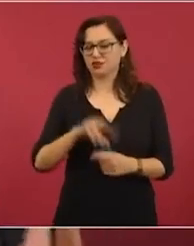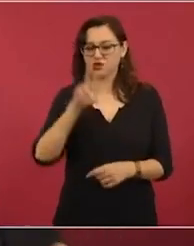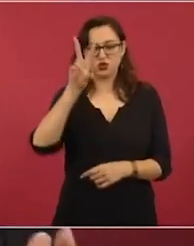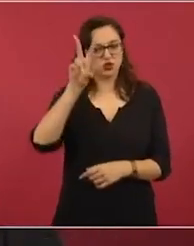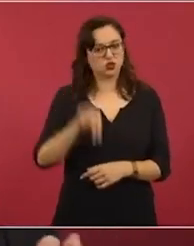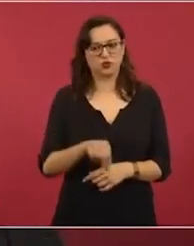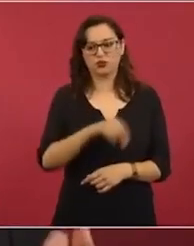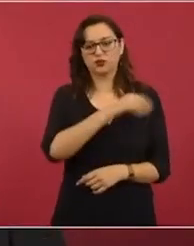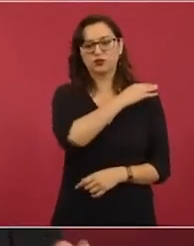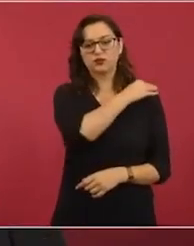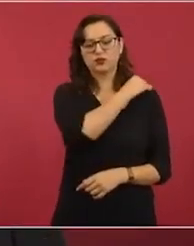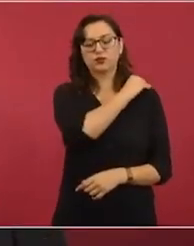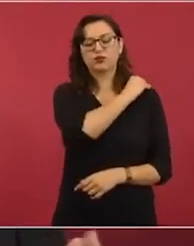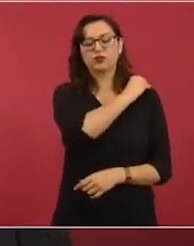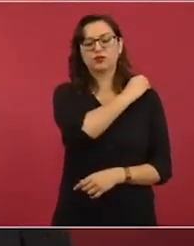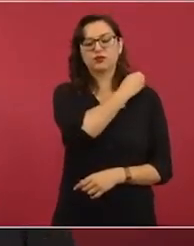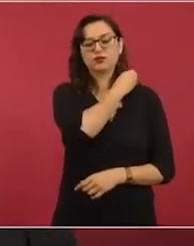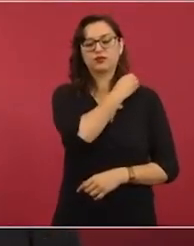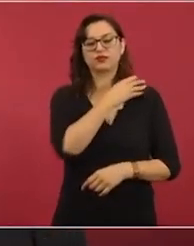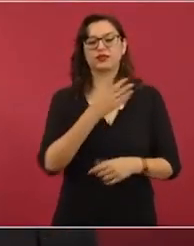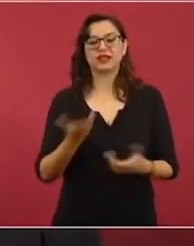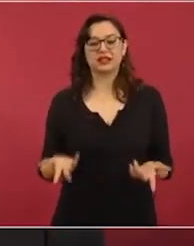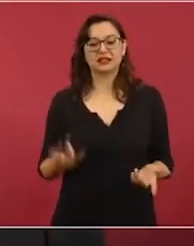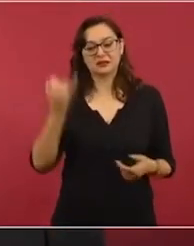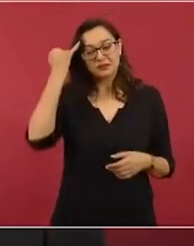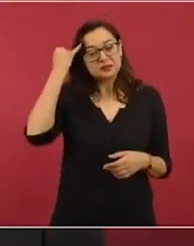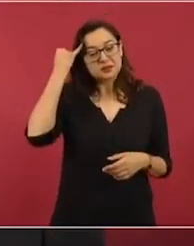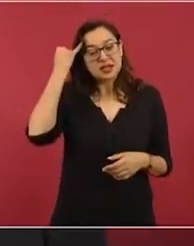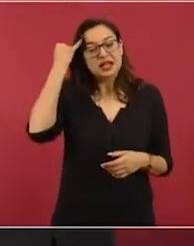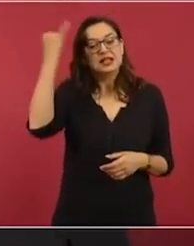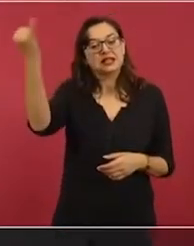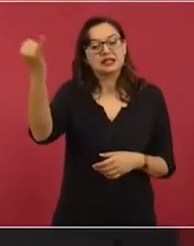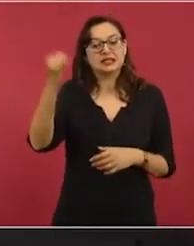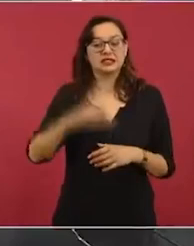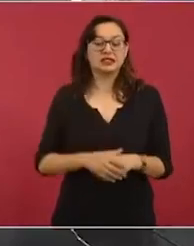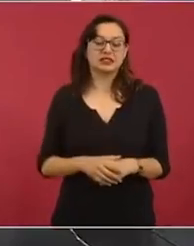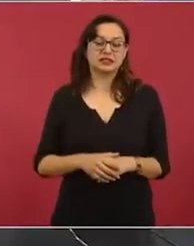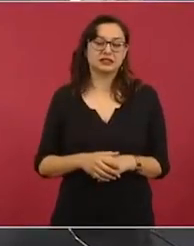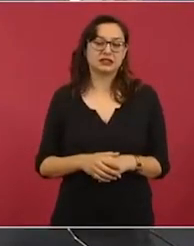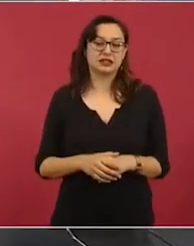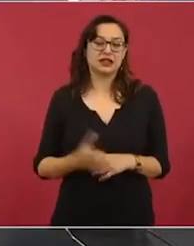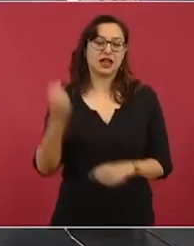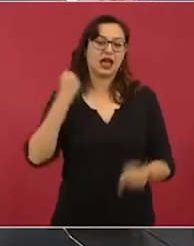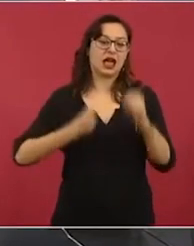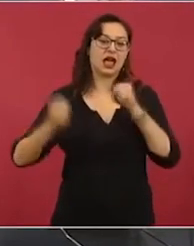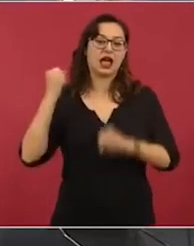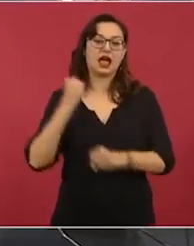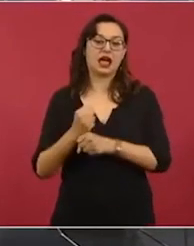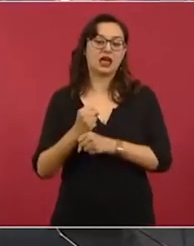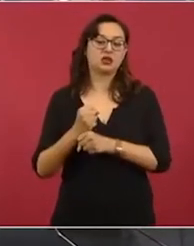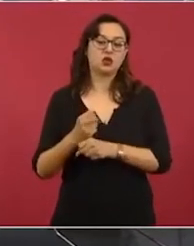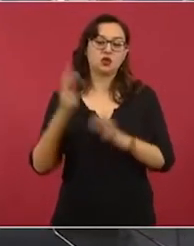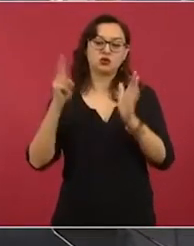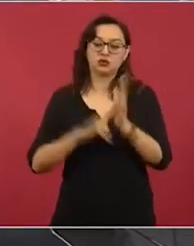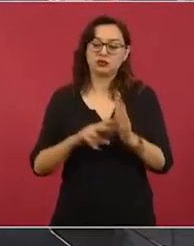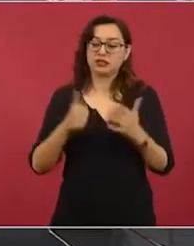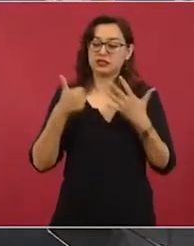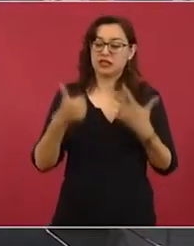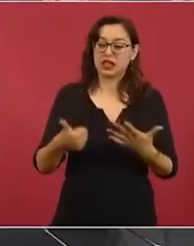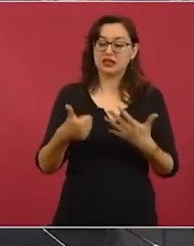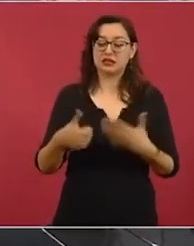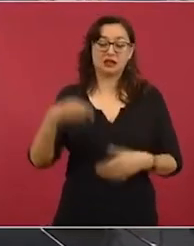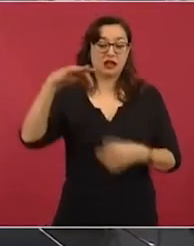le costó a México el fraude del 2006,